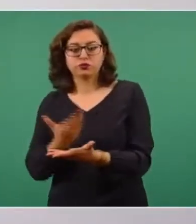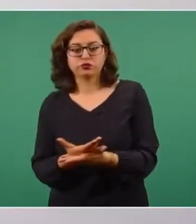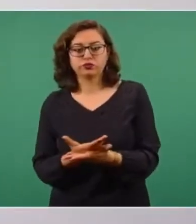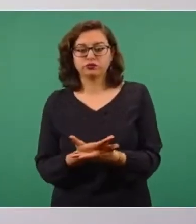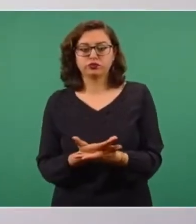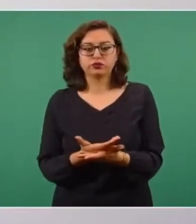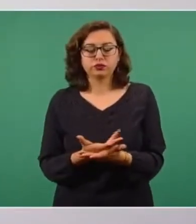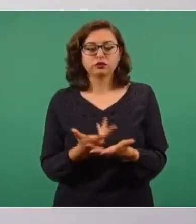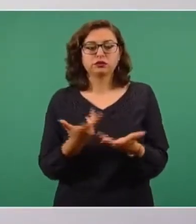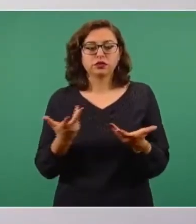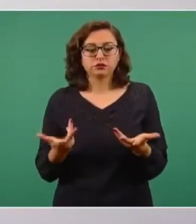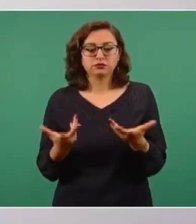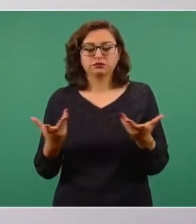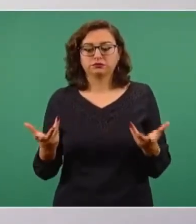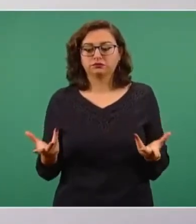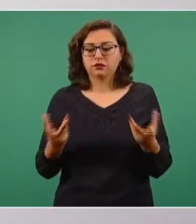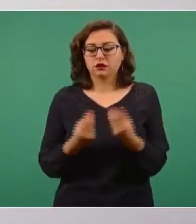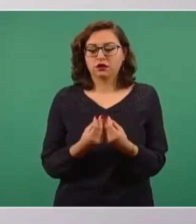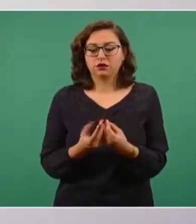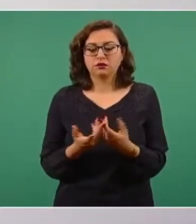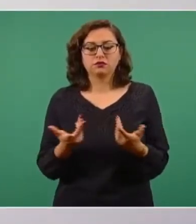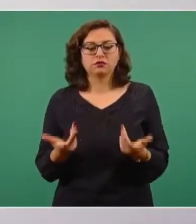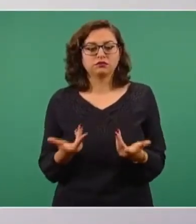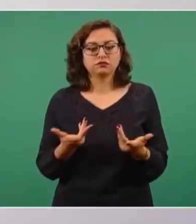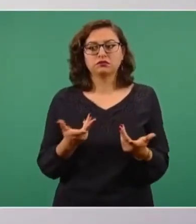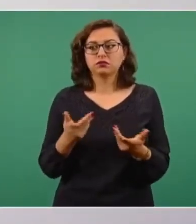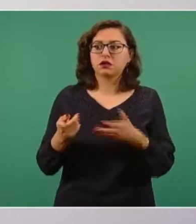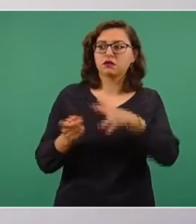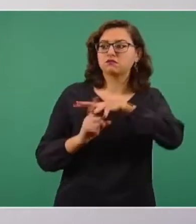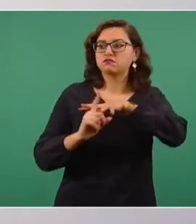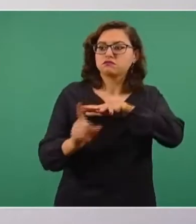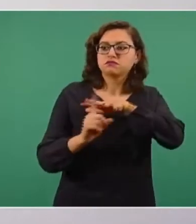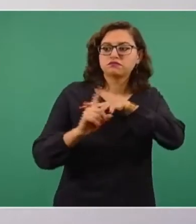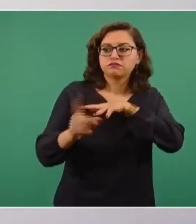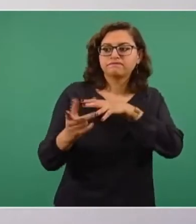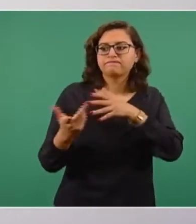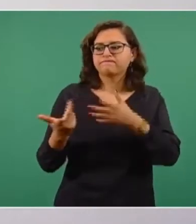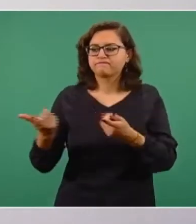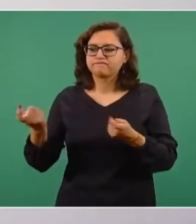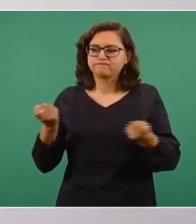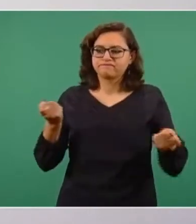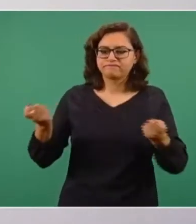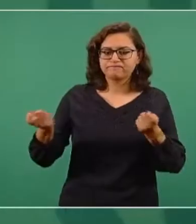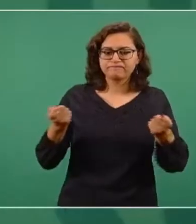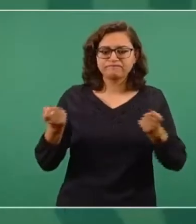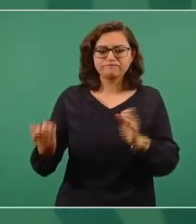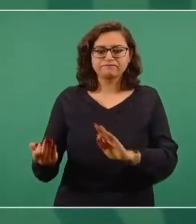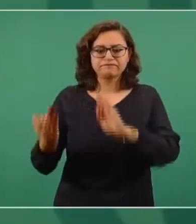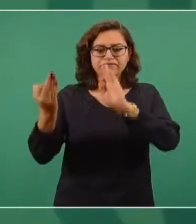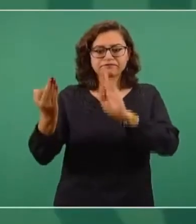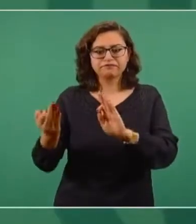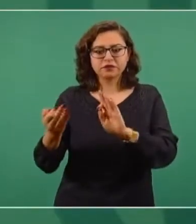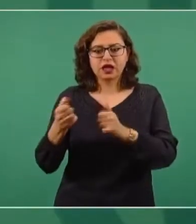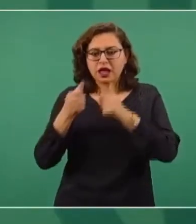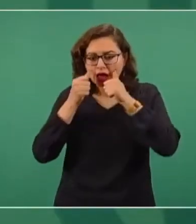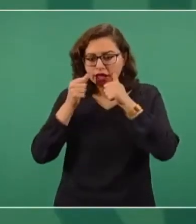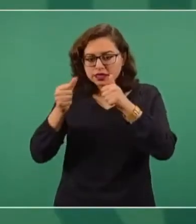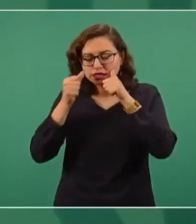Para enfrentar el fenómeno migratorio como lo hemos